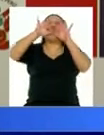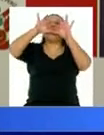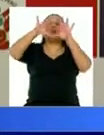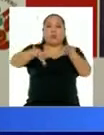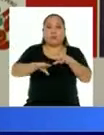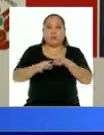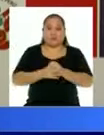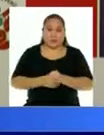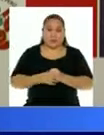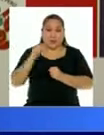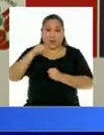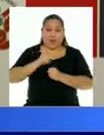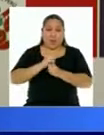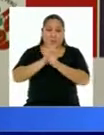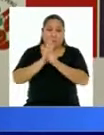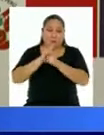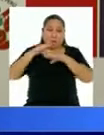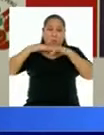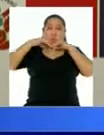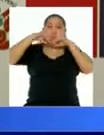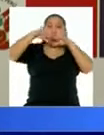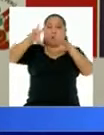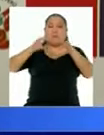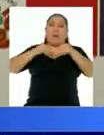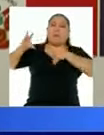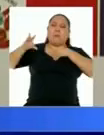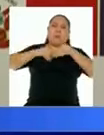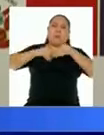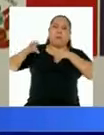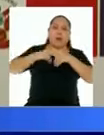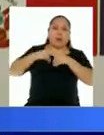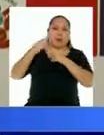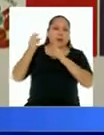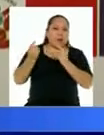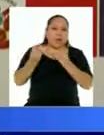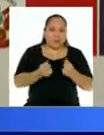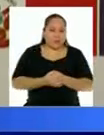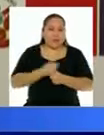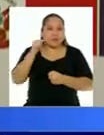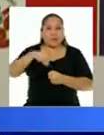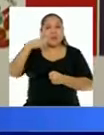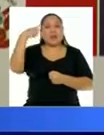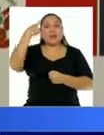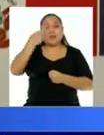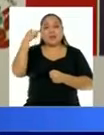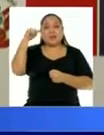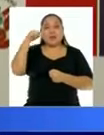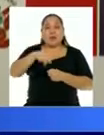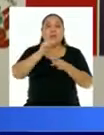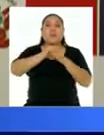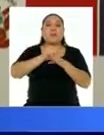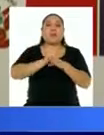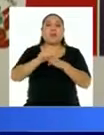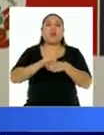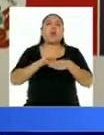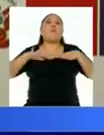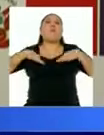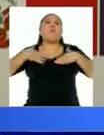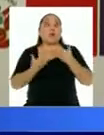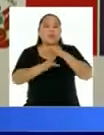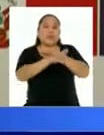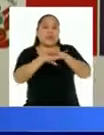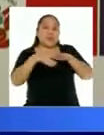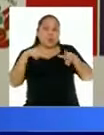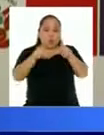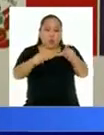se contagia con mayor rapidez. Es por eso que esta práctica de poder salir al